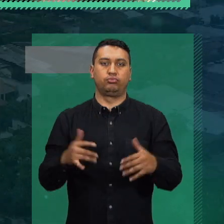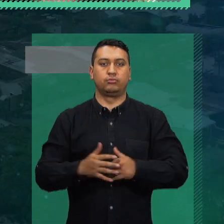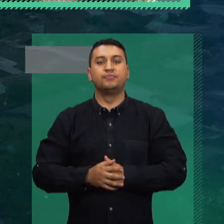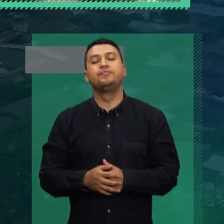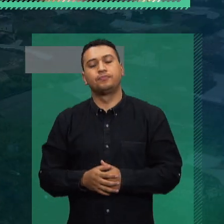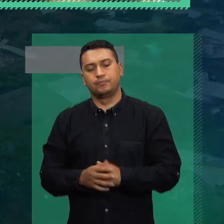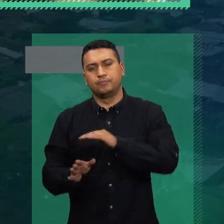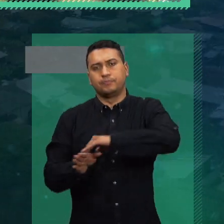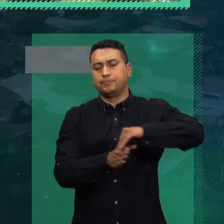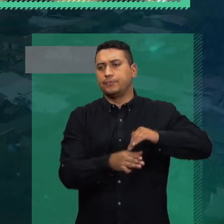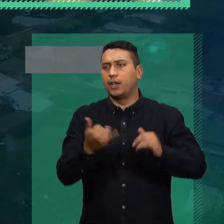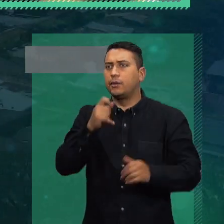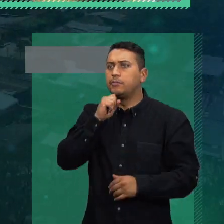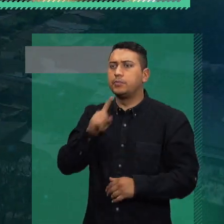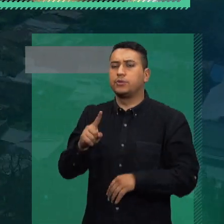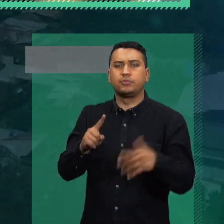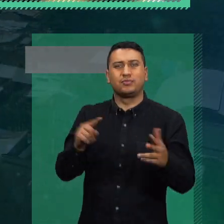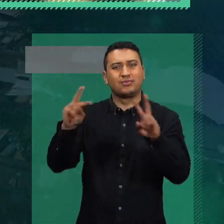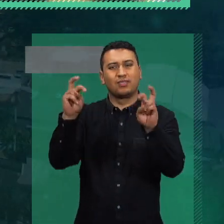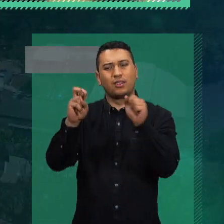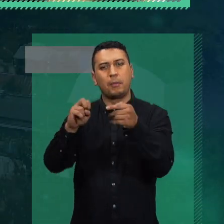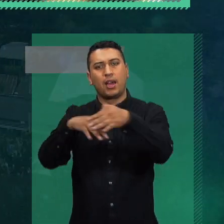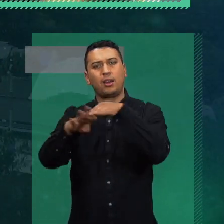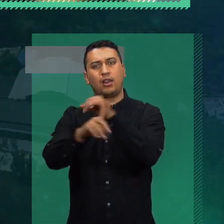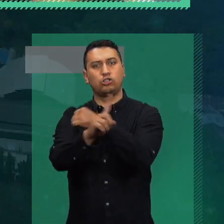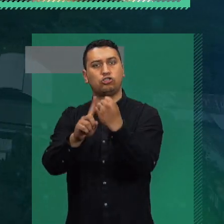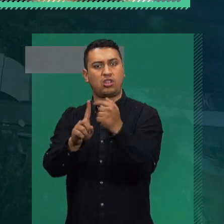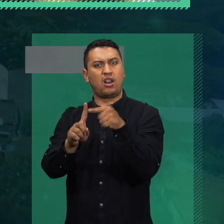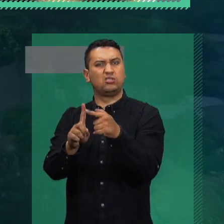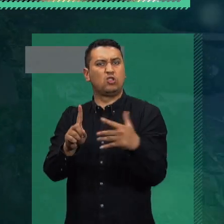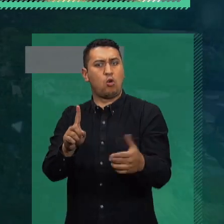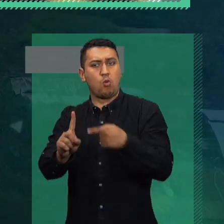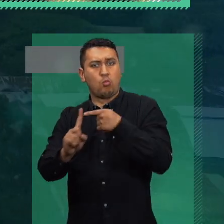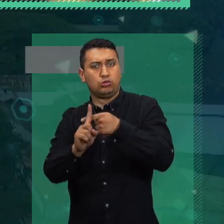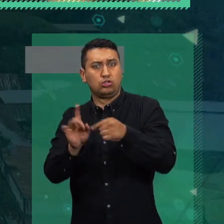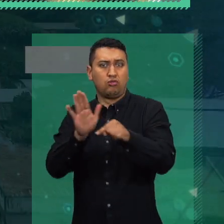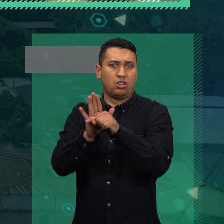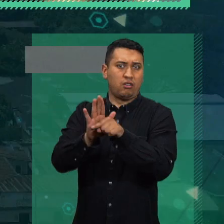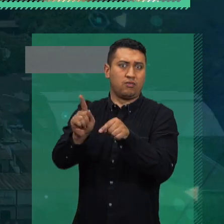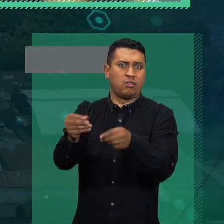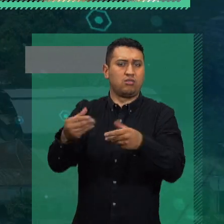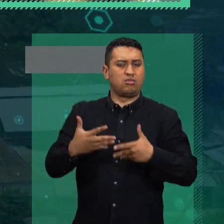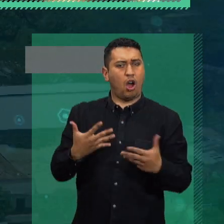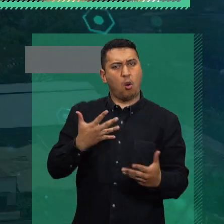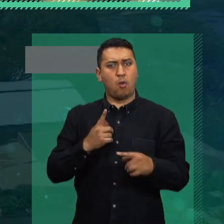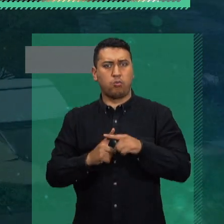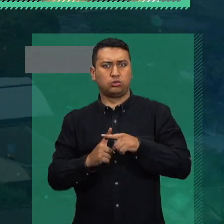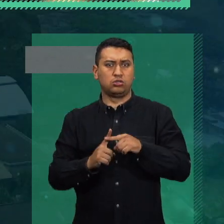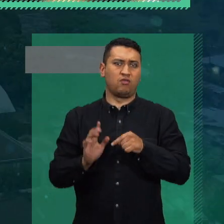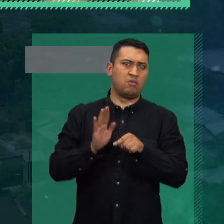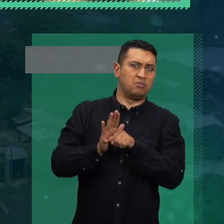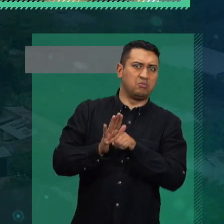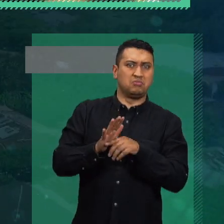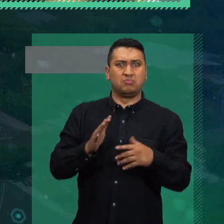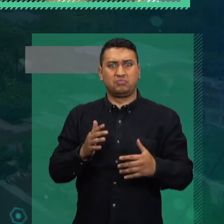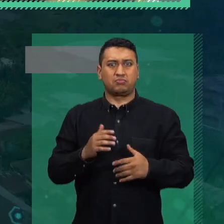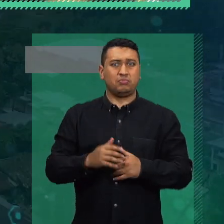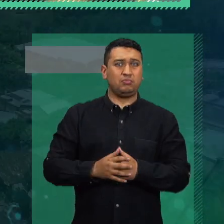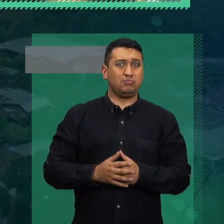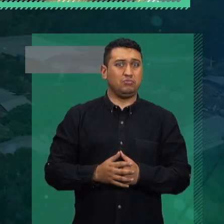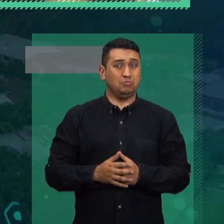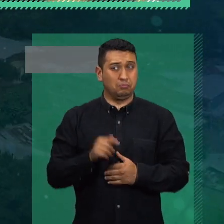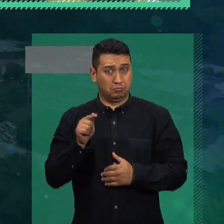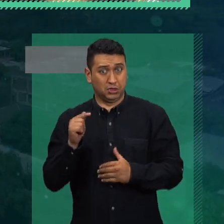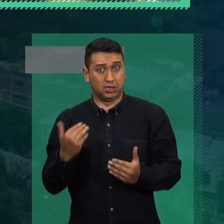el tema? Muchas veces piensa uno, son espacios de crecimiento, campañas como Numeral No es de Locos,